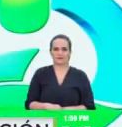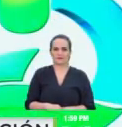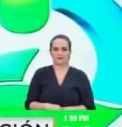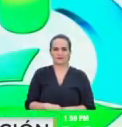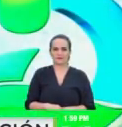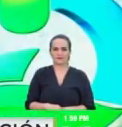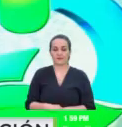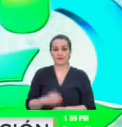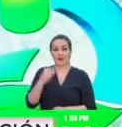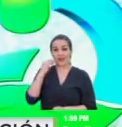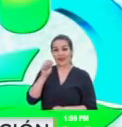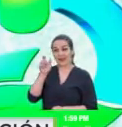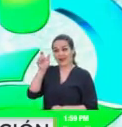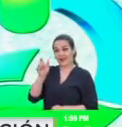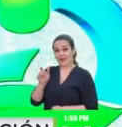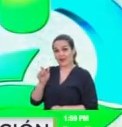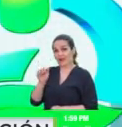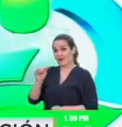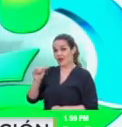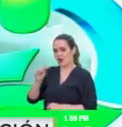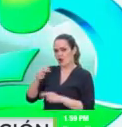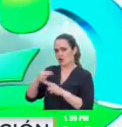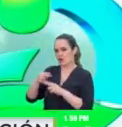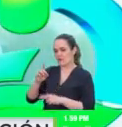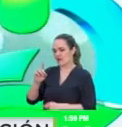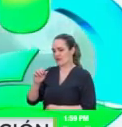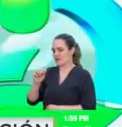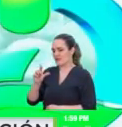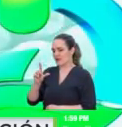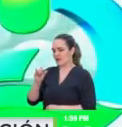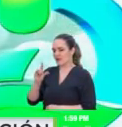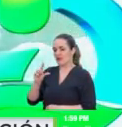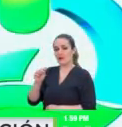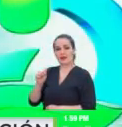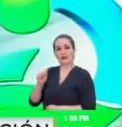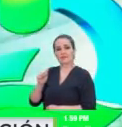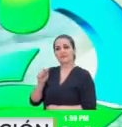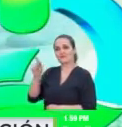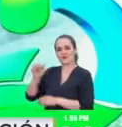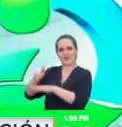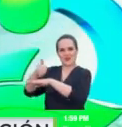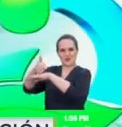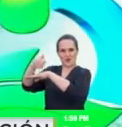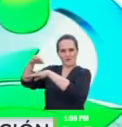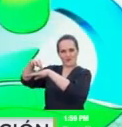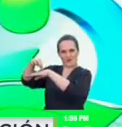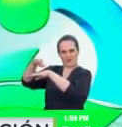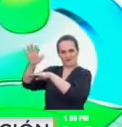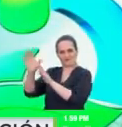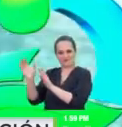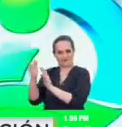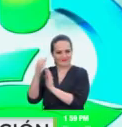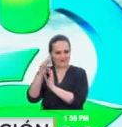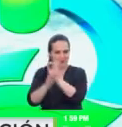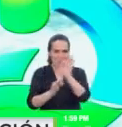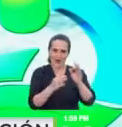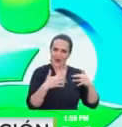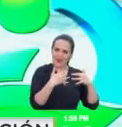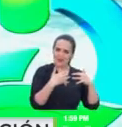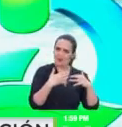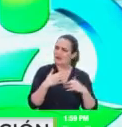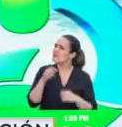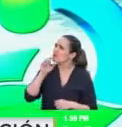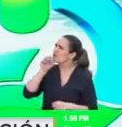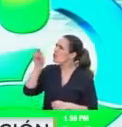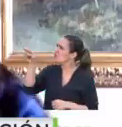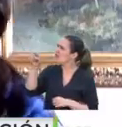Dalila Caicedo, directora ejecutiva de Omacha, gracias por estar con nosotros en Click Verde. ¿Cuál es el estado de los manatíes? ¿Por qué son ahora una especie